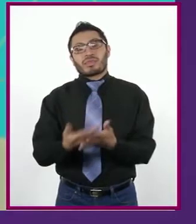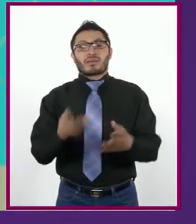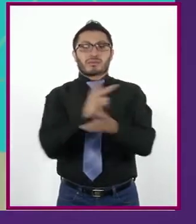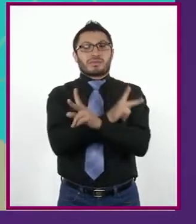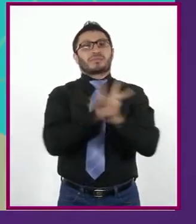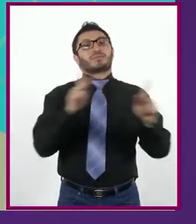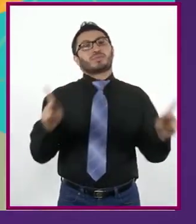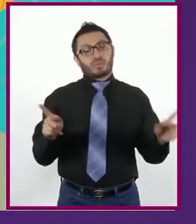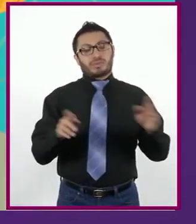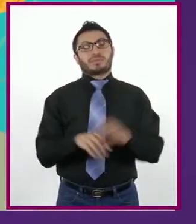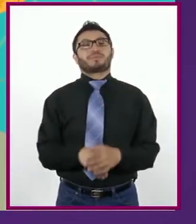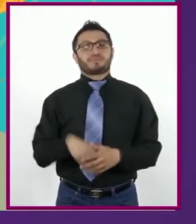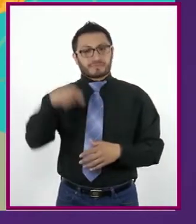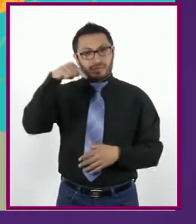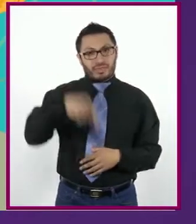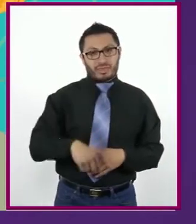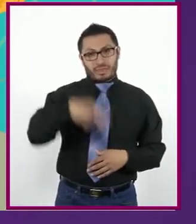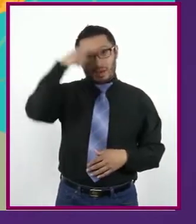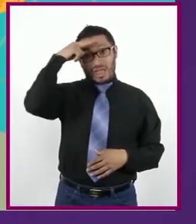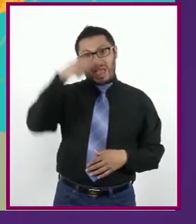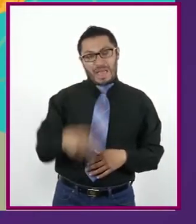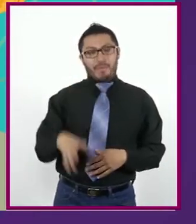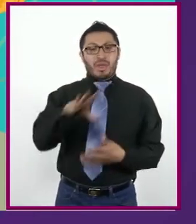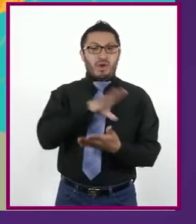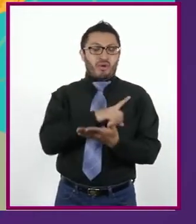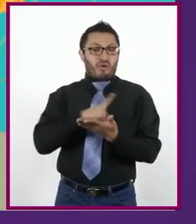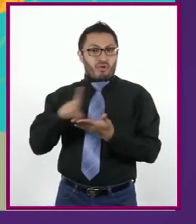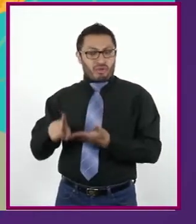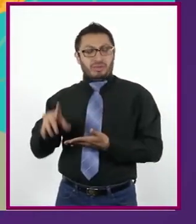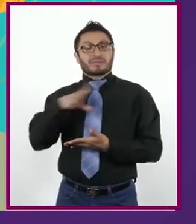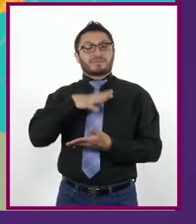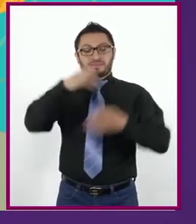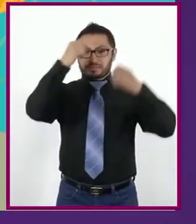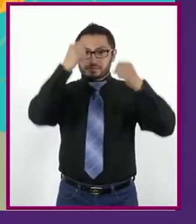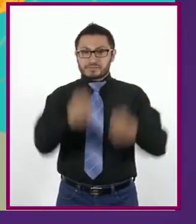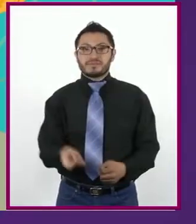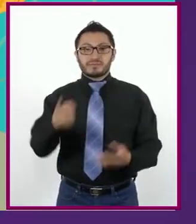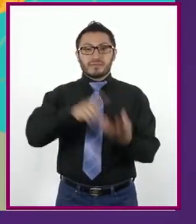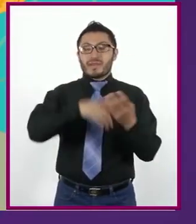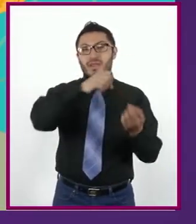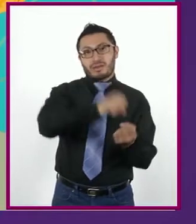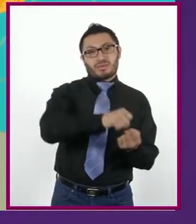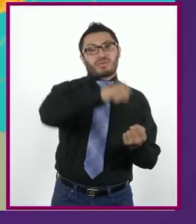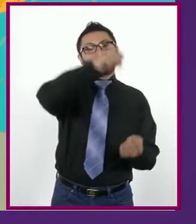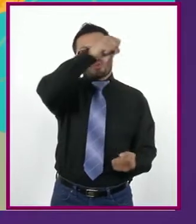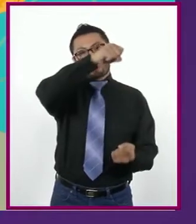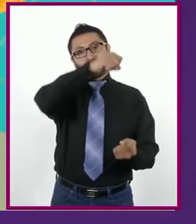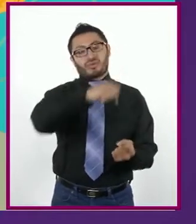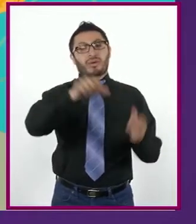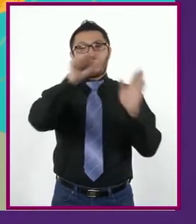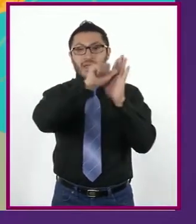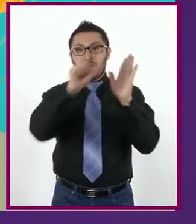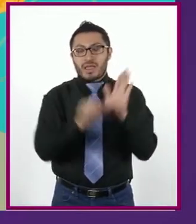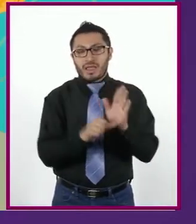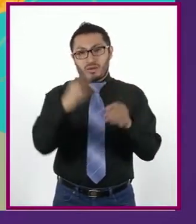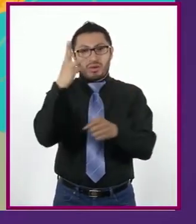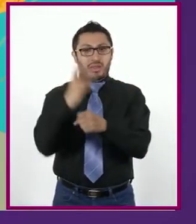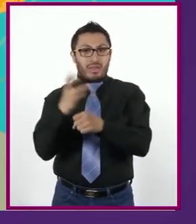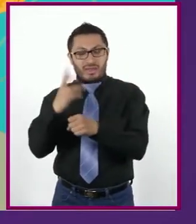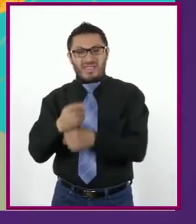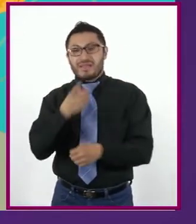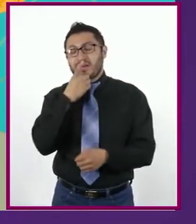En nuestro país, estos derechos están garantizados en nuestra Constitución. El artículo tercero